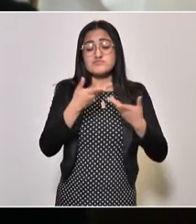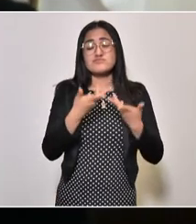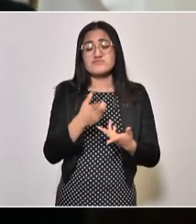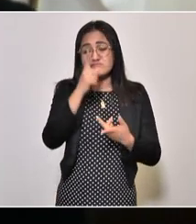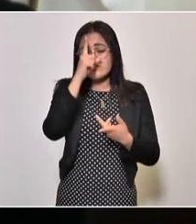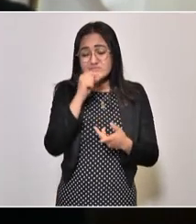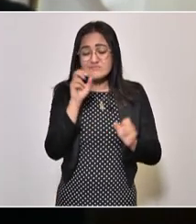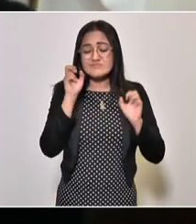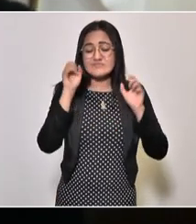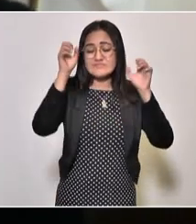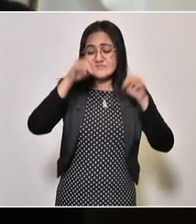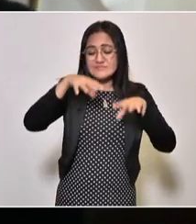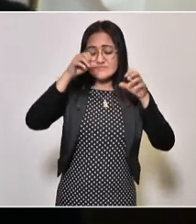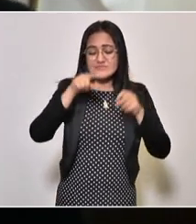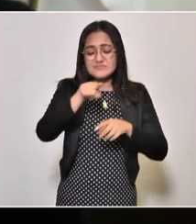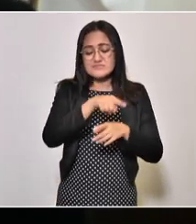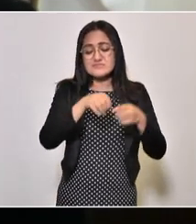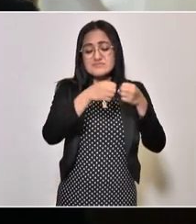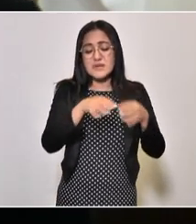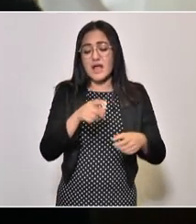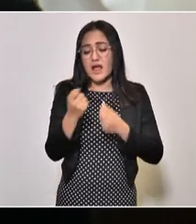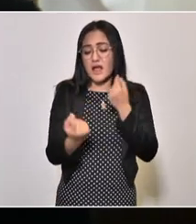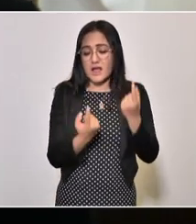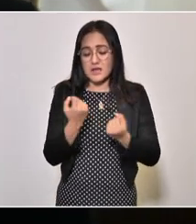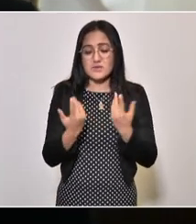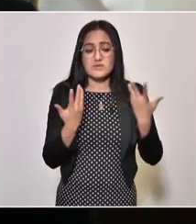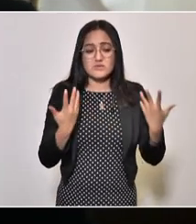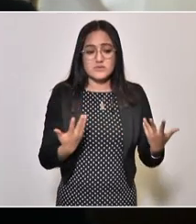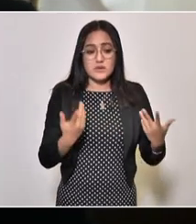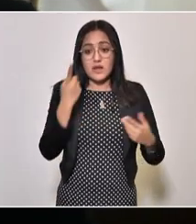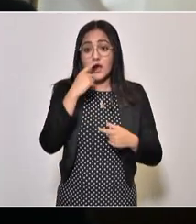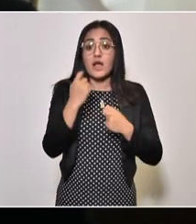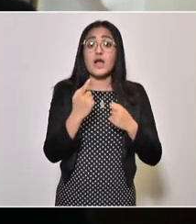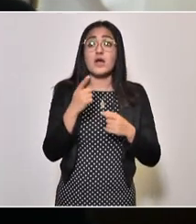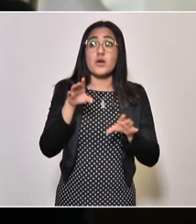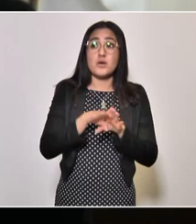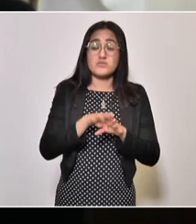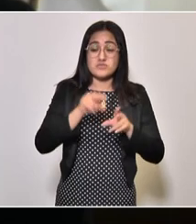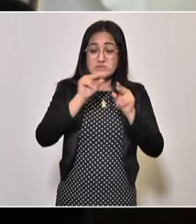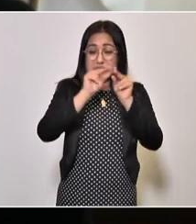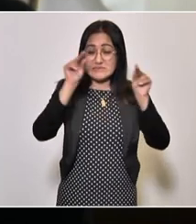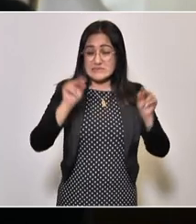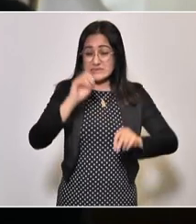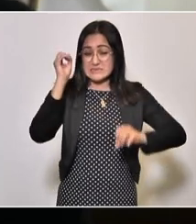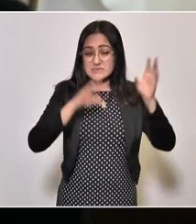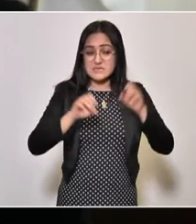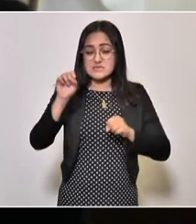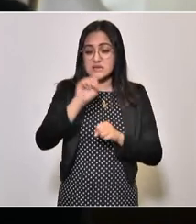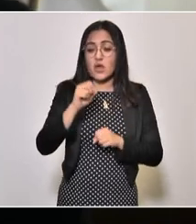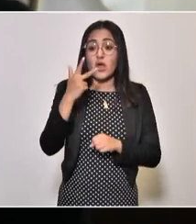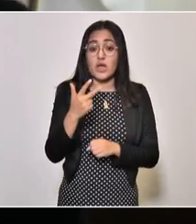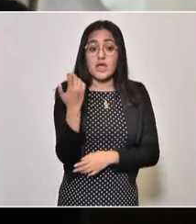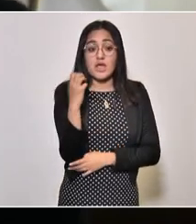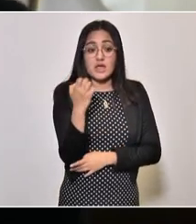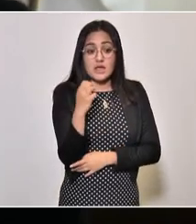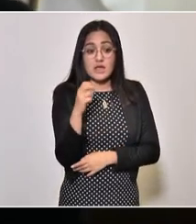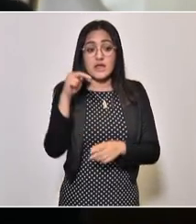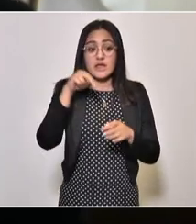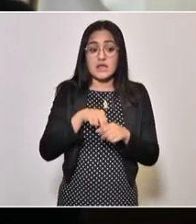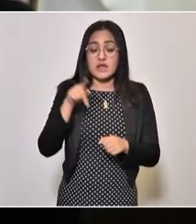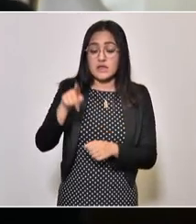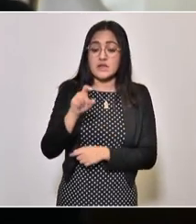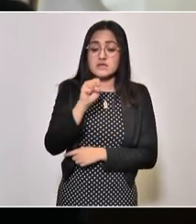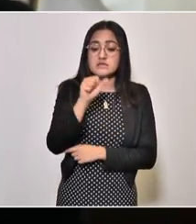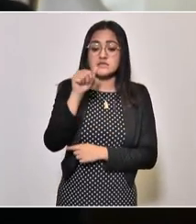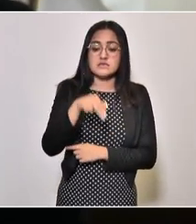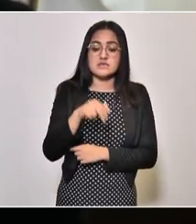cosechas de maíz. Para el caso de la caída de Granizo, el sábado 8 de enero en la localidad de